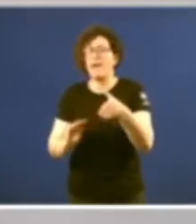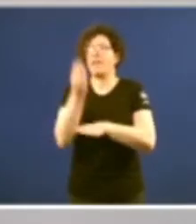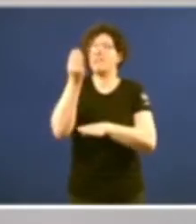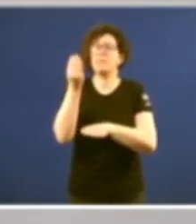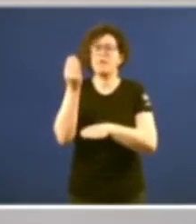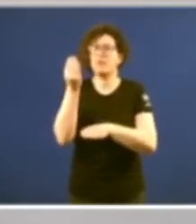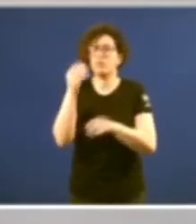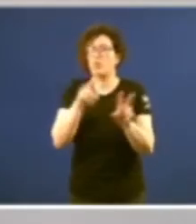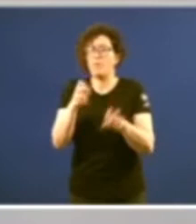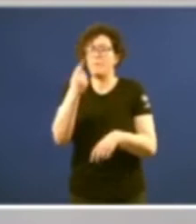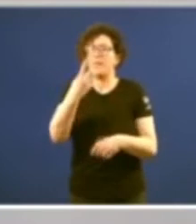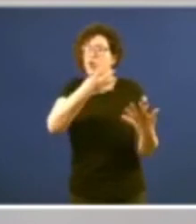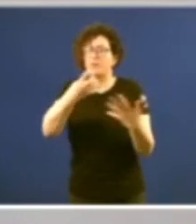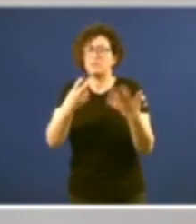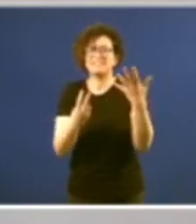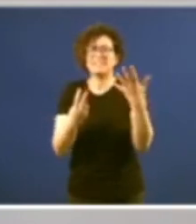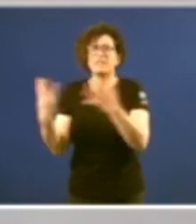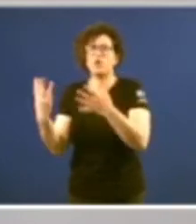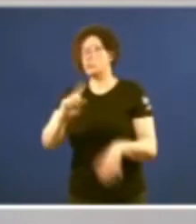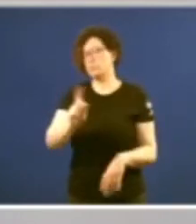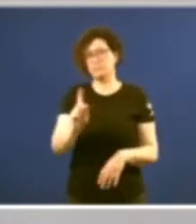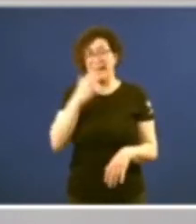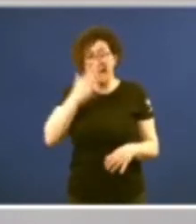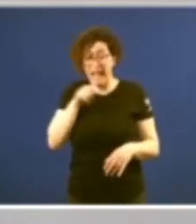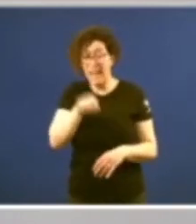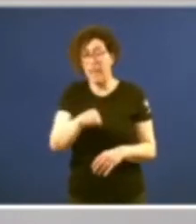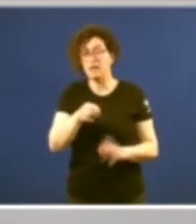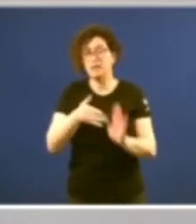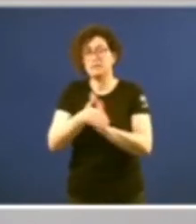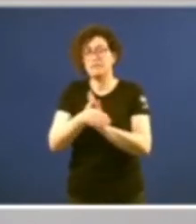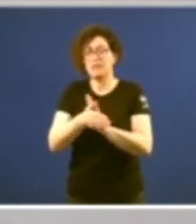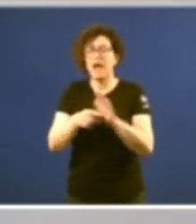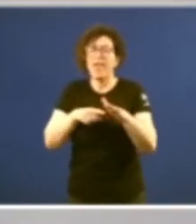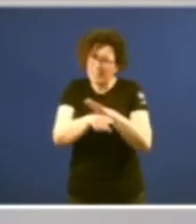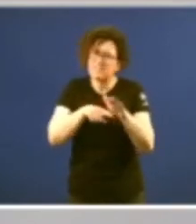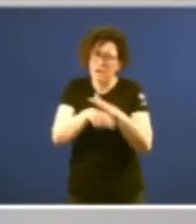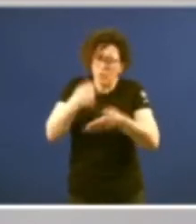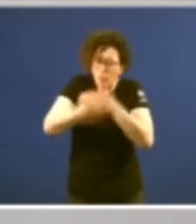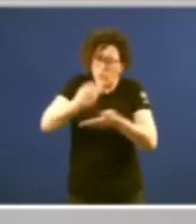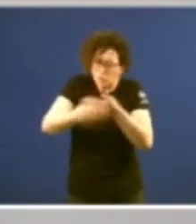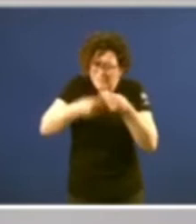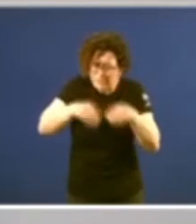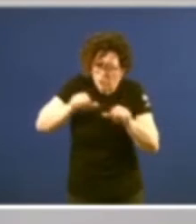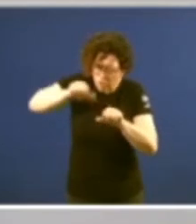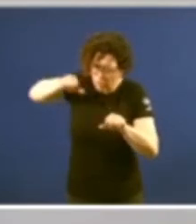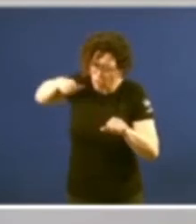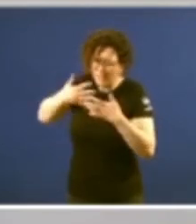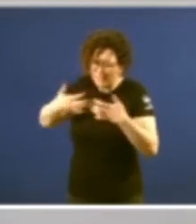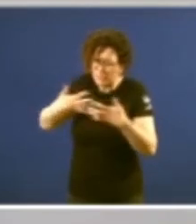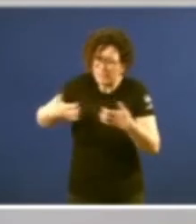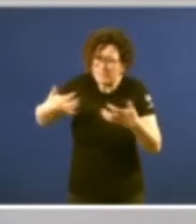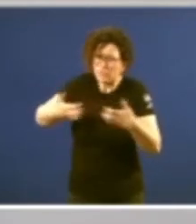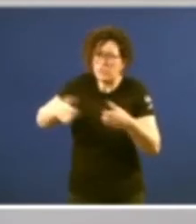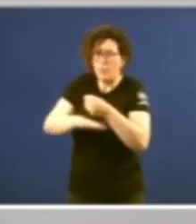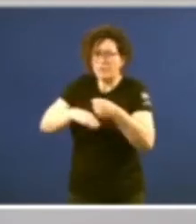novo en o ano 1978, é, en definitiva, o desarrollo histórico dun conjunto de textos básicos que nas